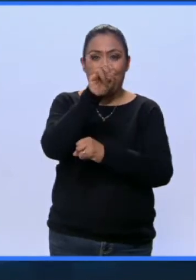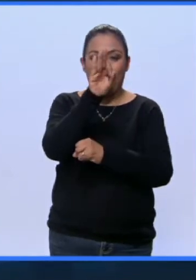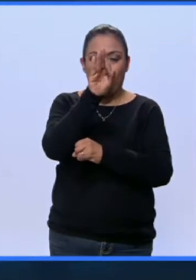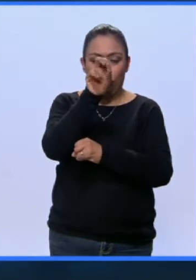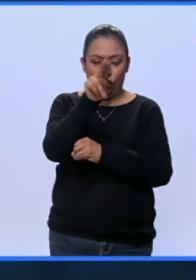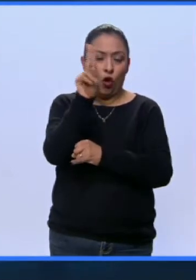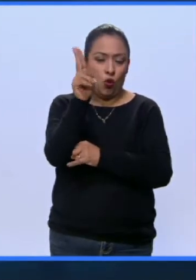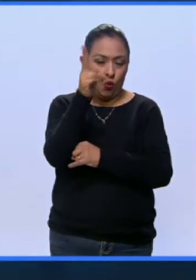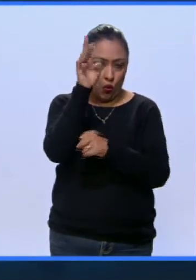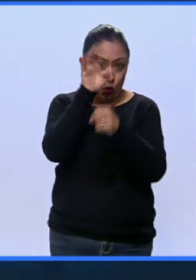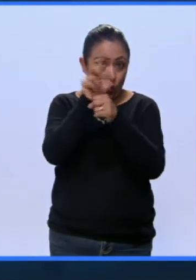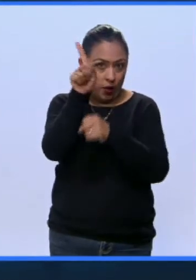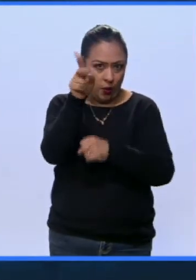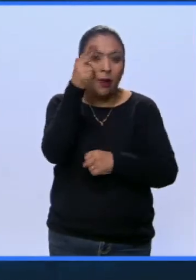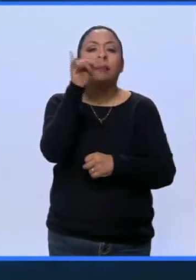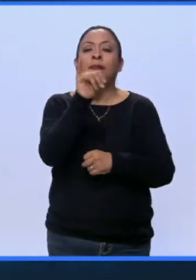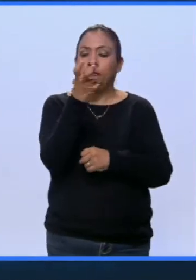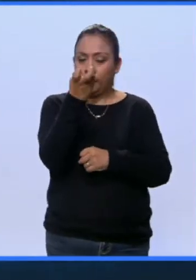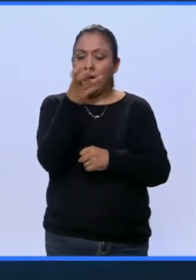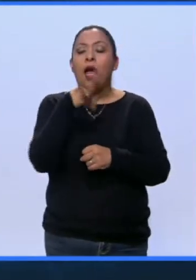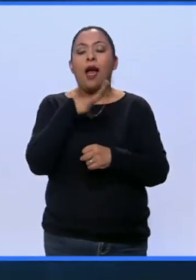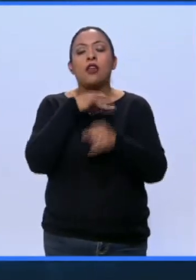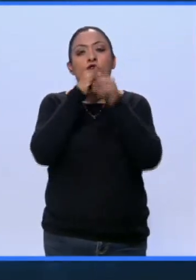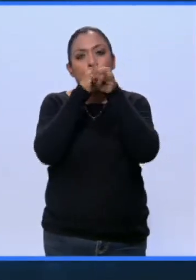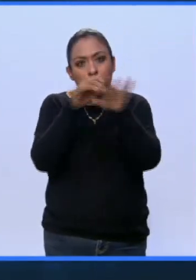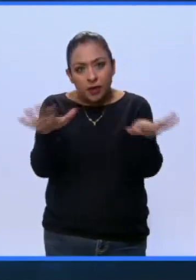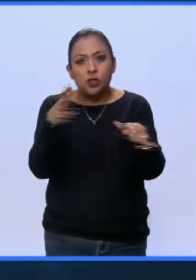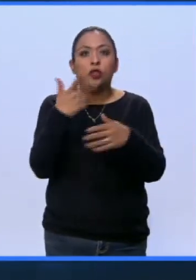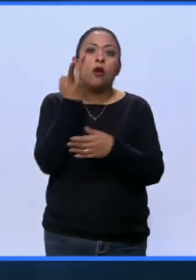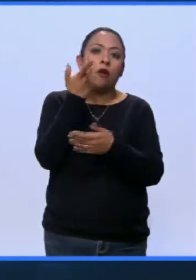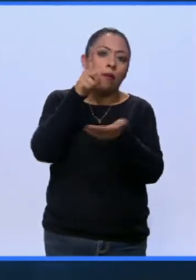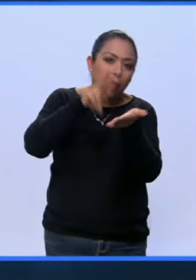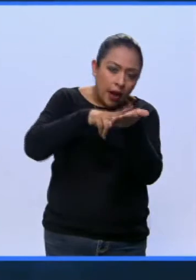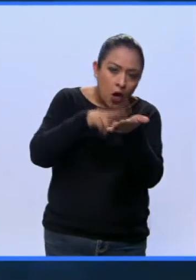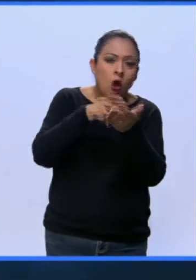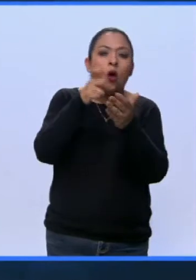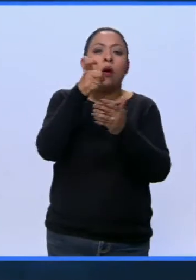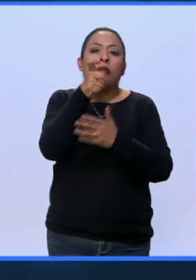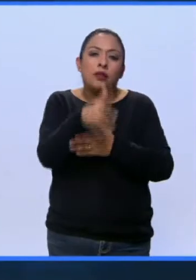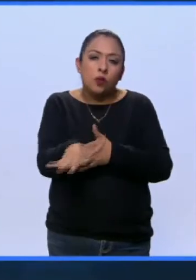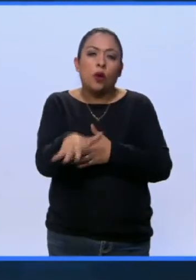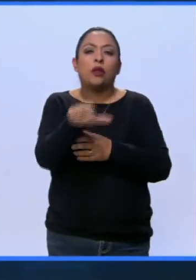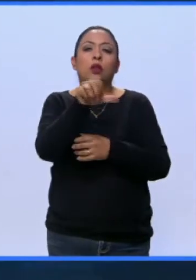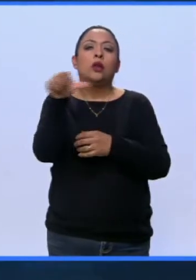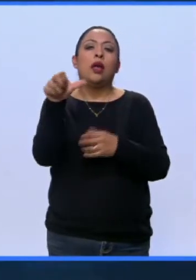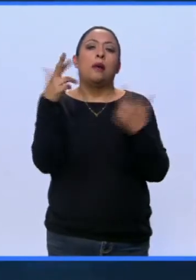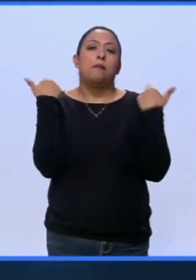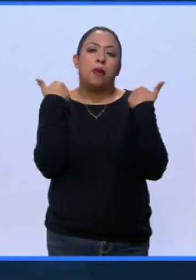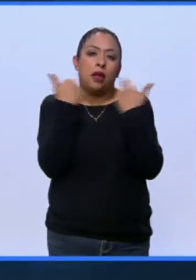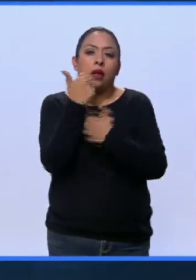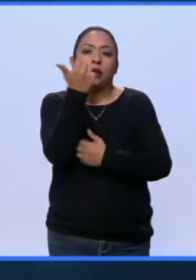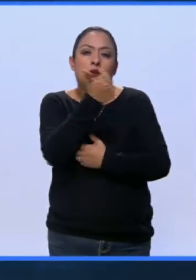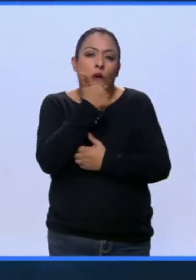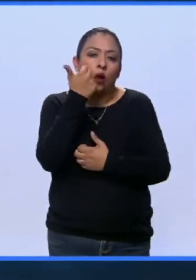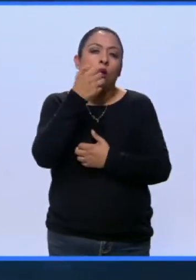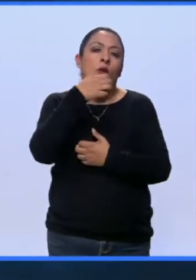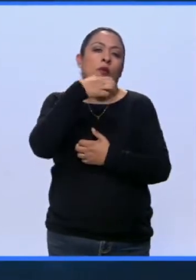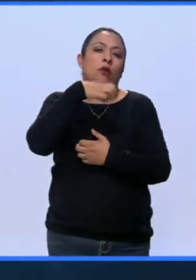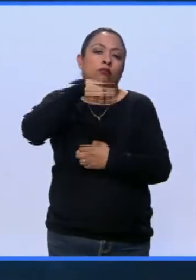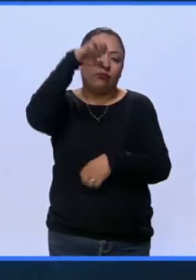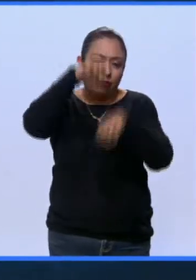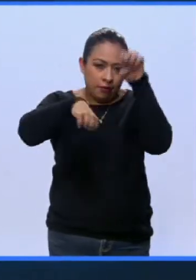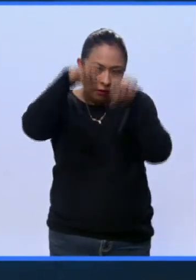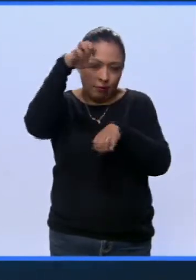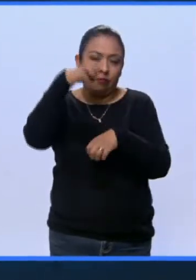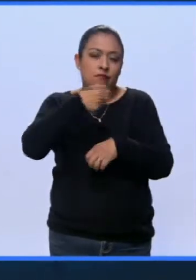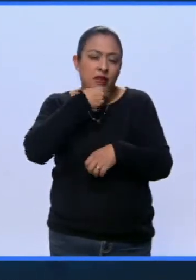Ahí viene toda la información, vienen los precios, vienen los descuentos, hay descuentos para estudiantes, para maestros, para gente de la tercera edad, etc. Pero queremos